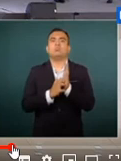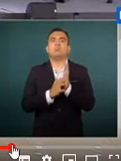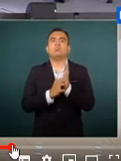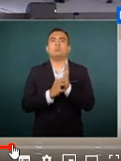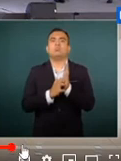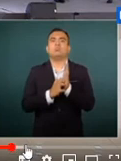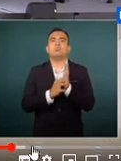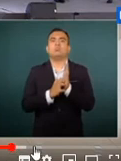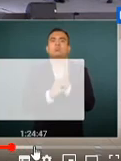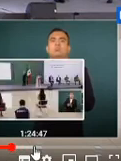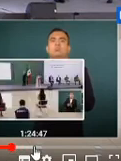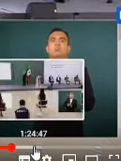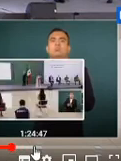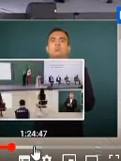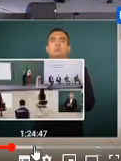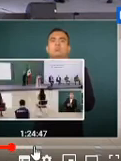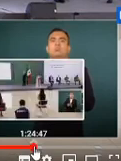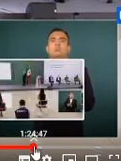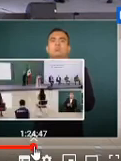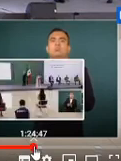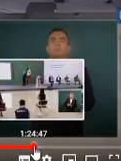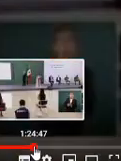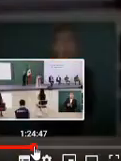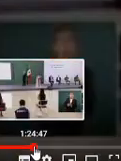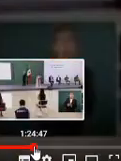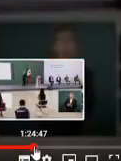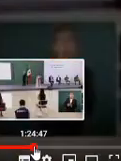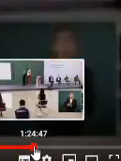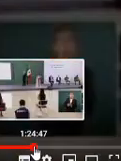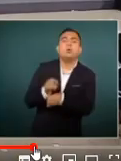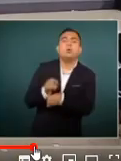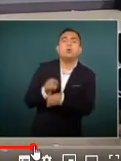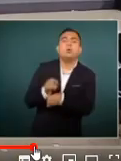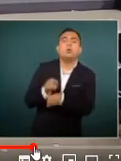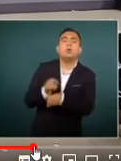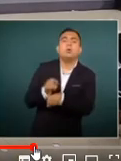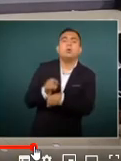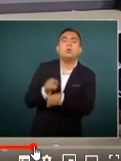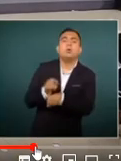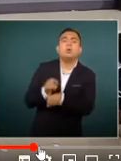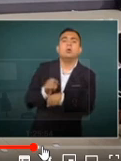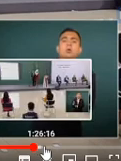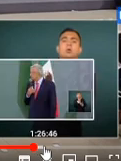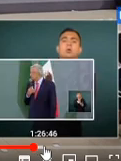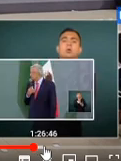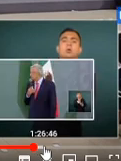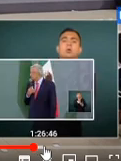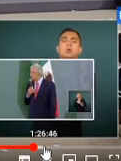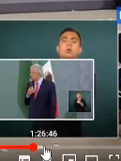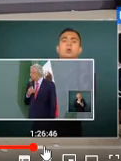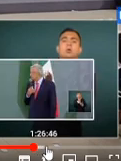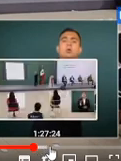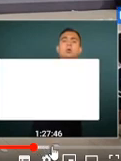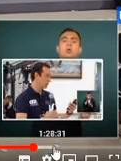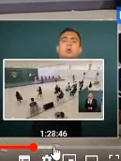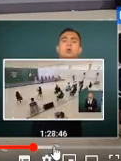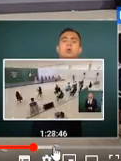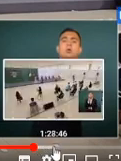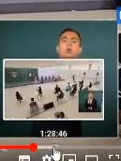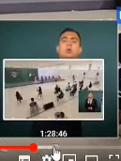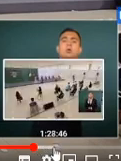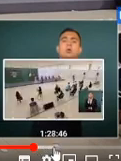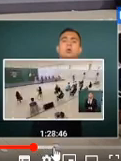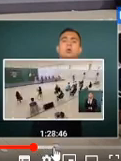documento y bueno esto lo pueden encontrar más en el video anterior aquí en su canal Miki Noticias los invito a